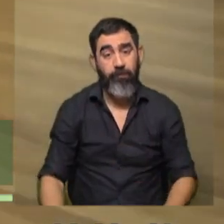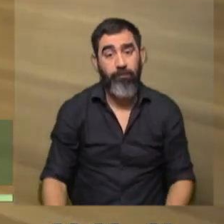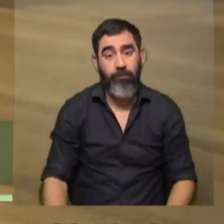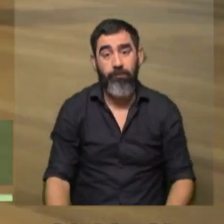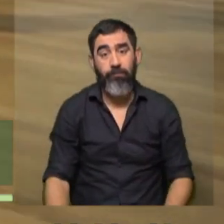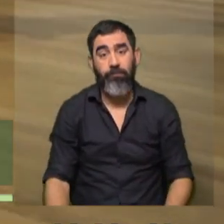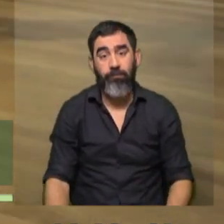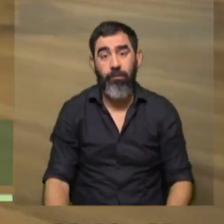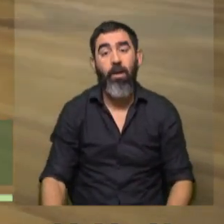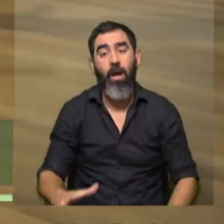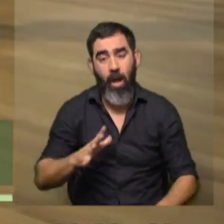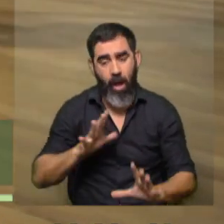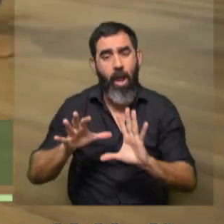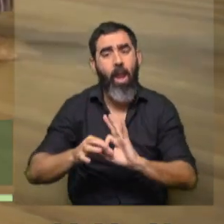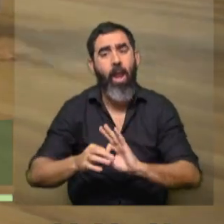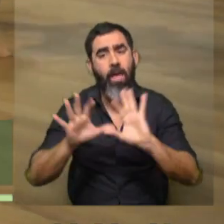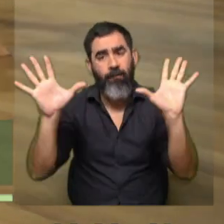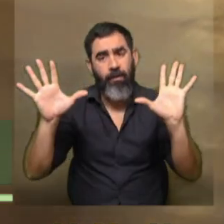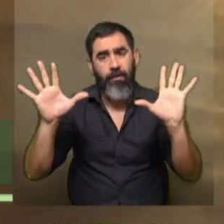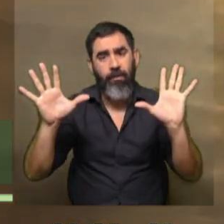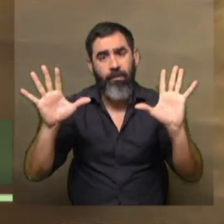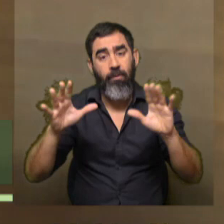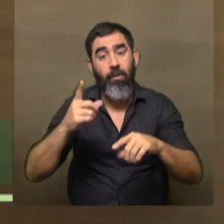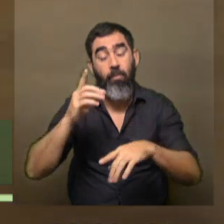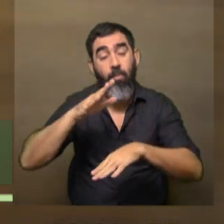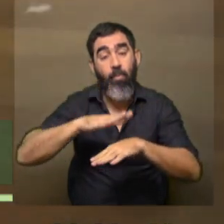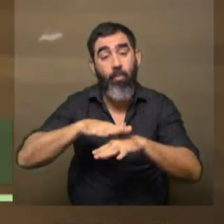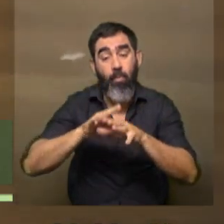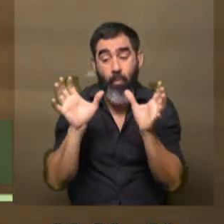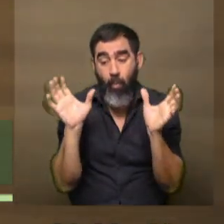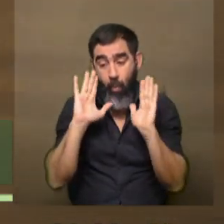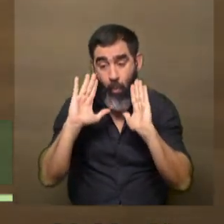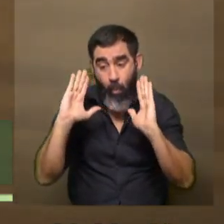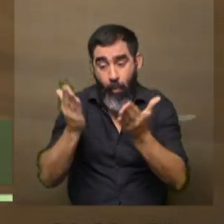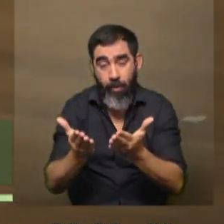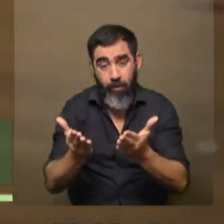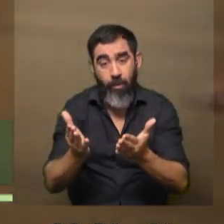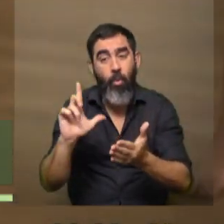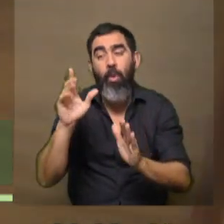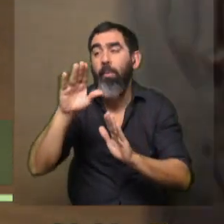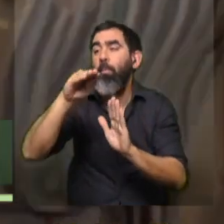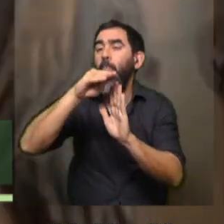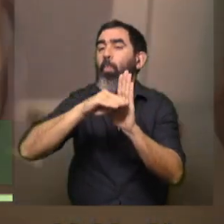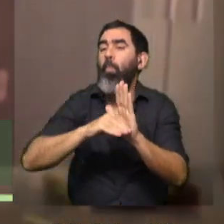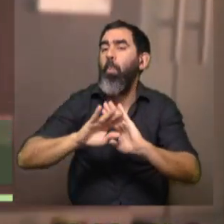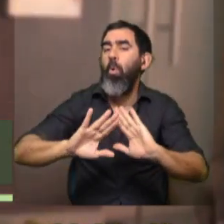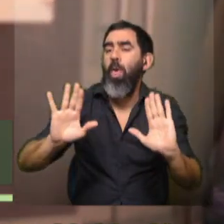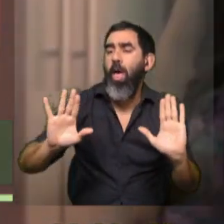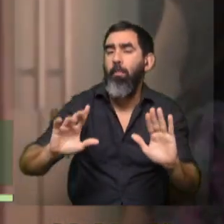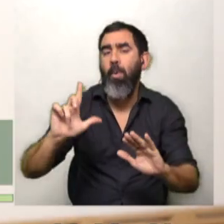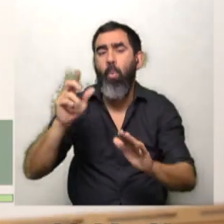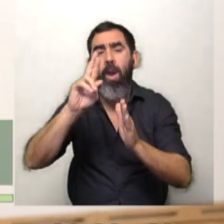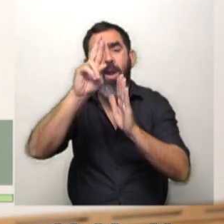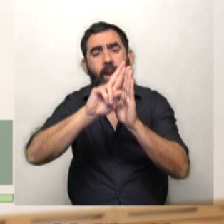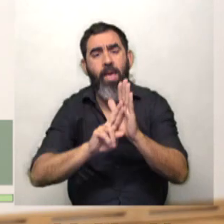tiene una libertad en el momento de abordar, que digo que no hay un programa para cumplir, no hay unas